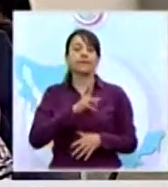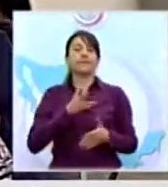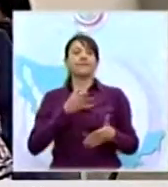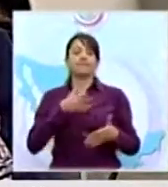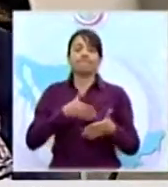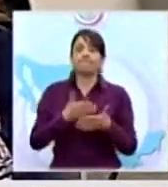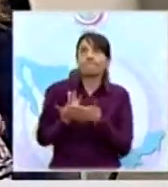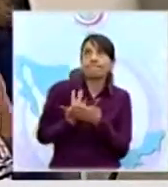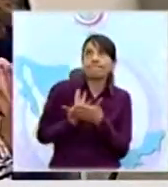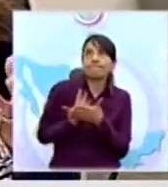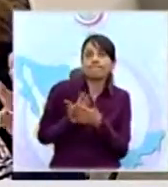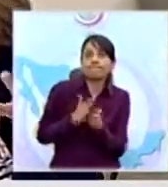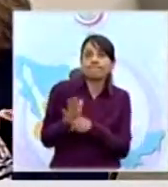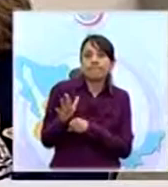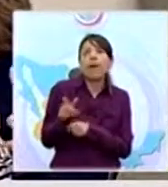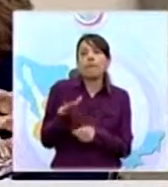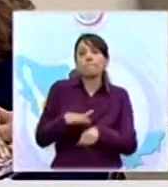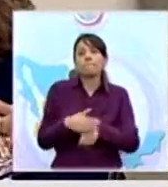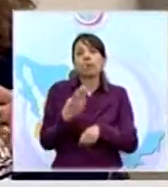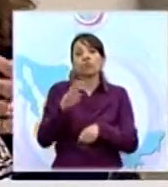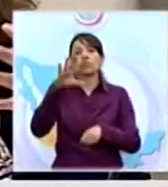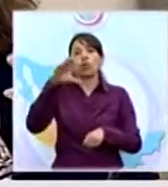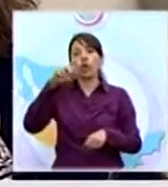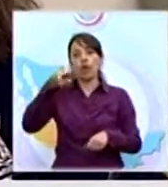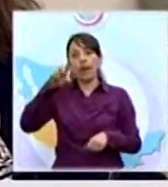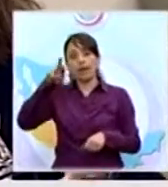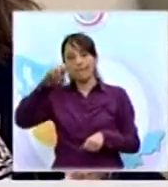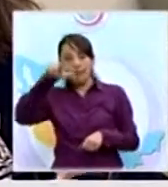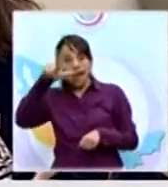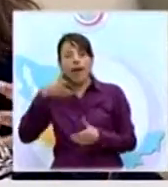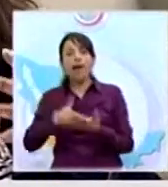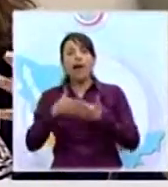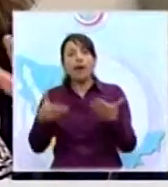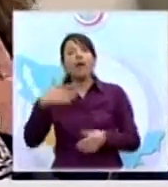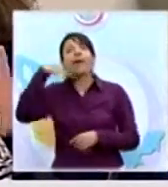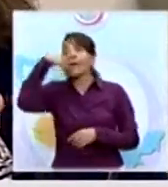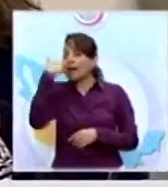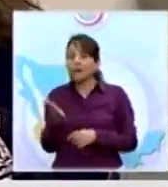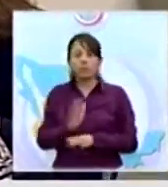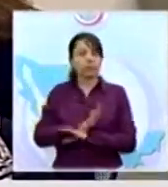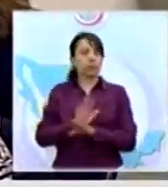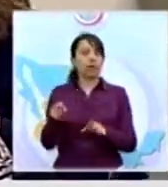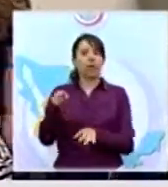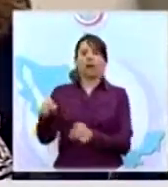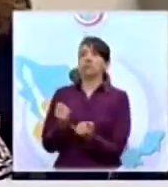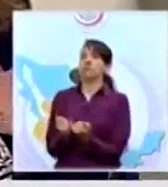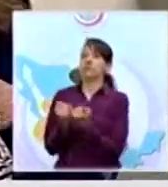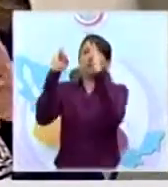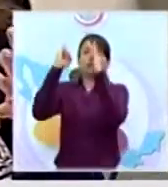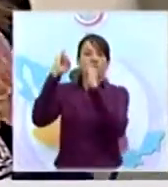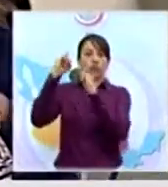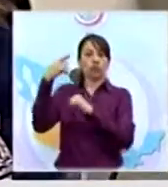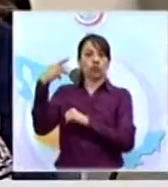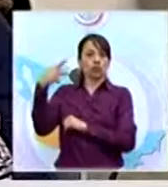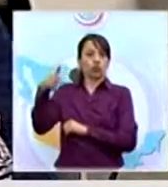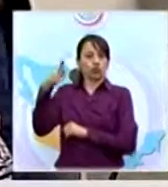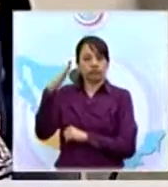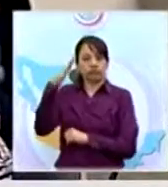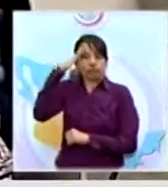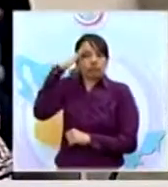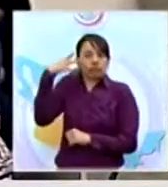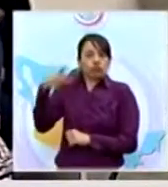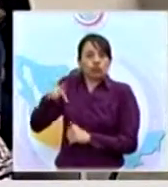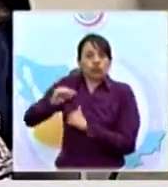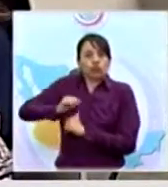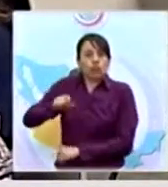queremos es que el Coneval tenga realmente su autonomía y que se deslinde totalmente de lo que